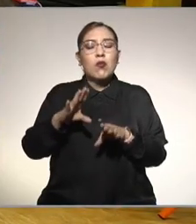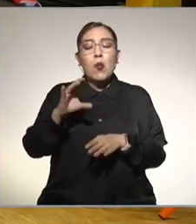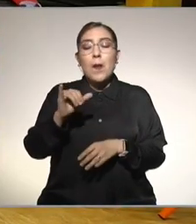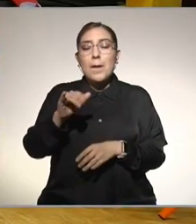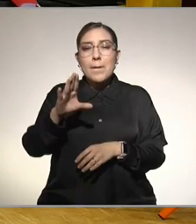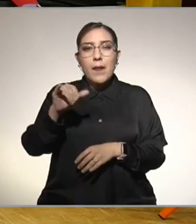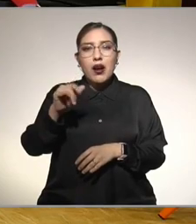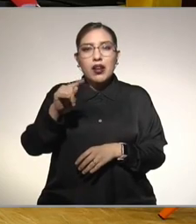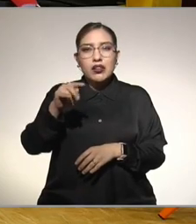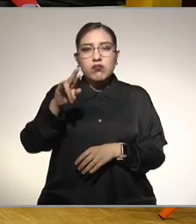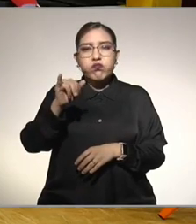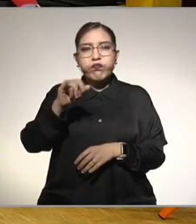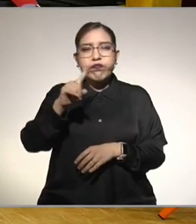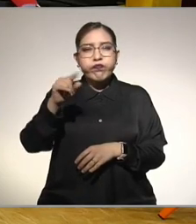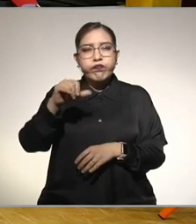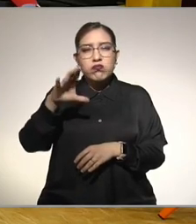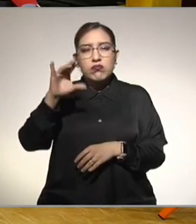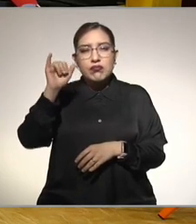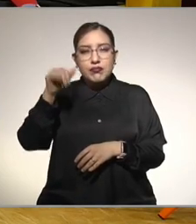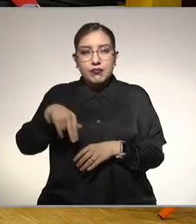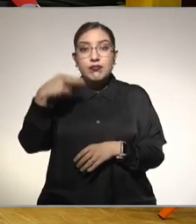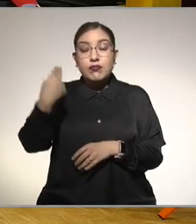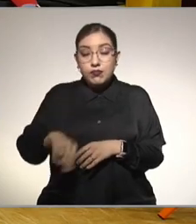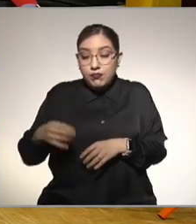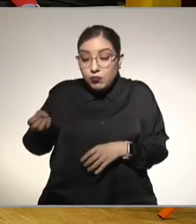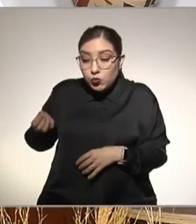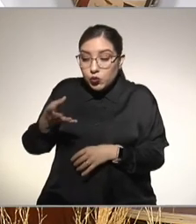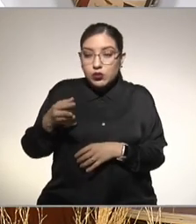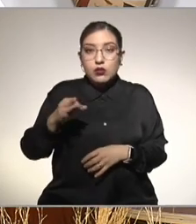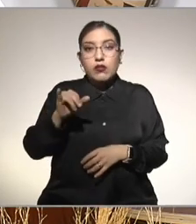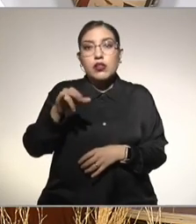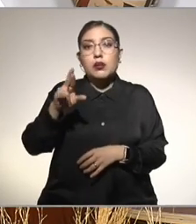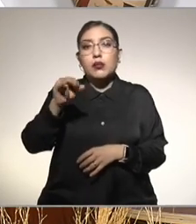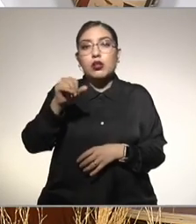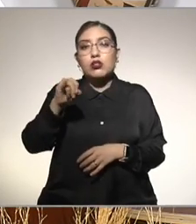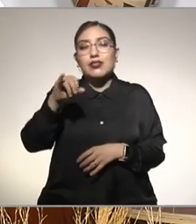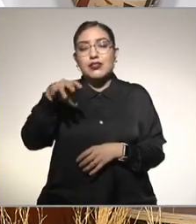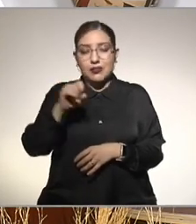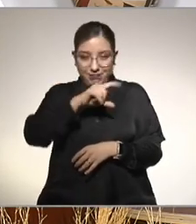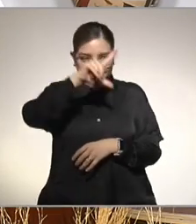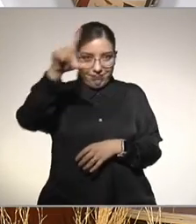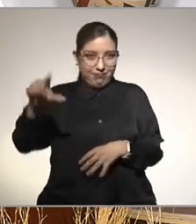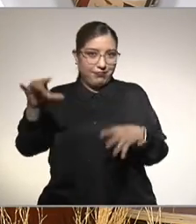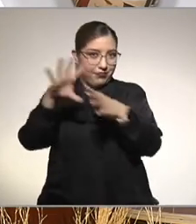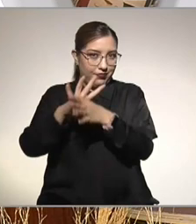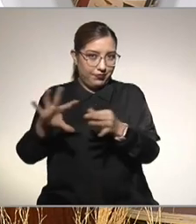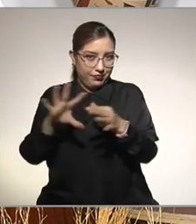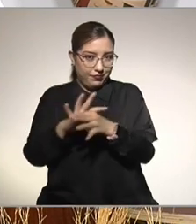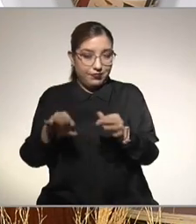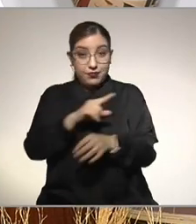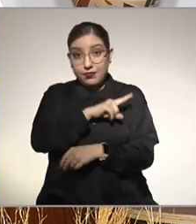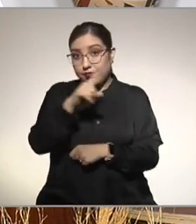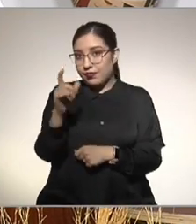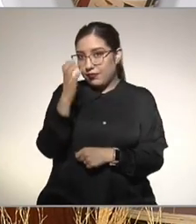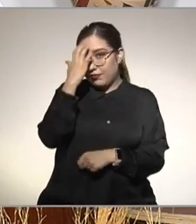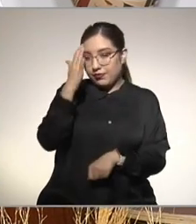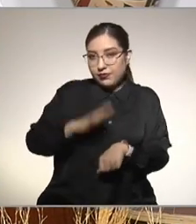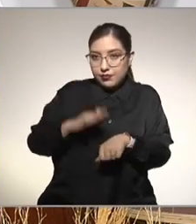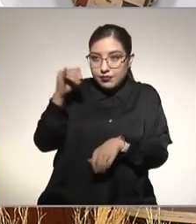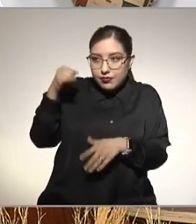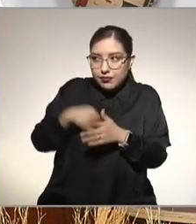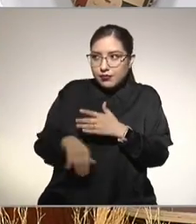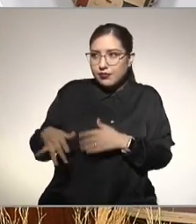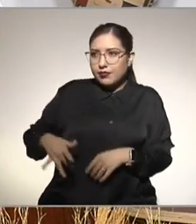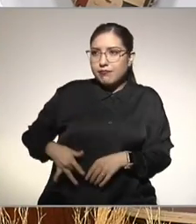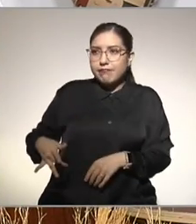llamamos fibrosis. Ahorita les vamos a platicar de cómo evoluciona y qué es lo que pasa en el hígado graso y para que ustedes conozcan las funciones del hígado